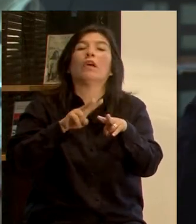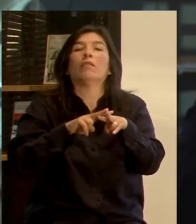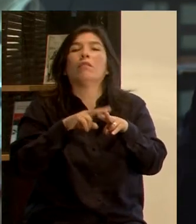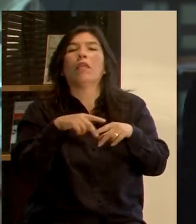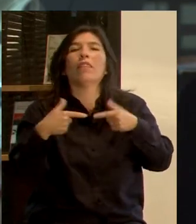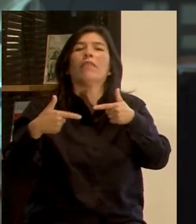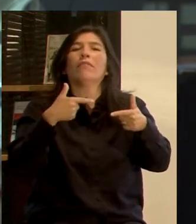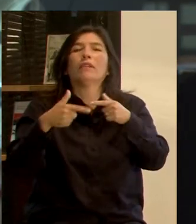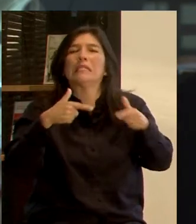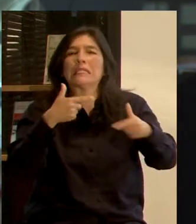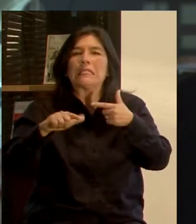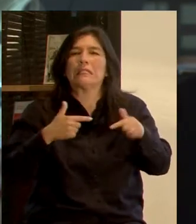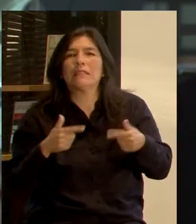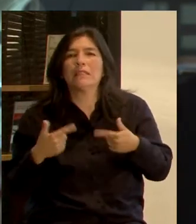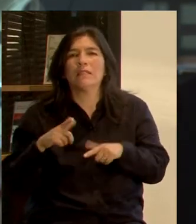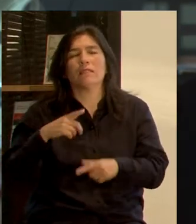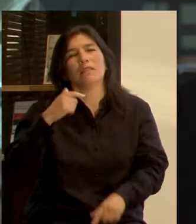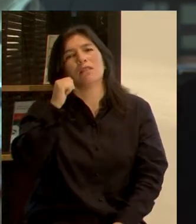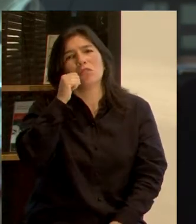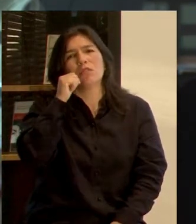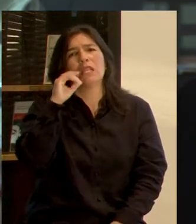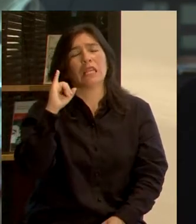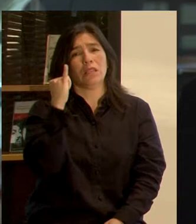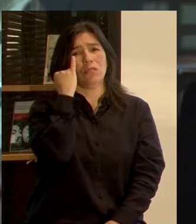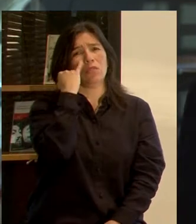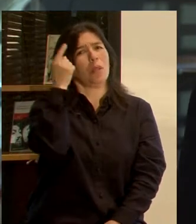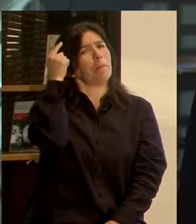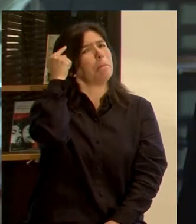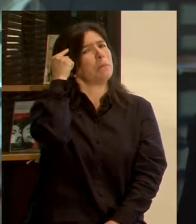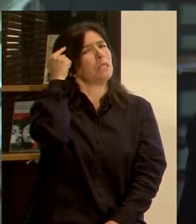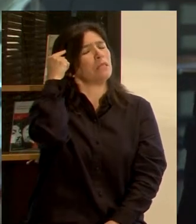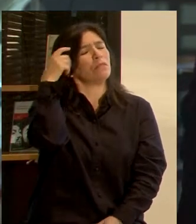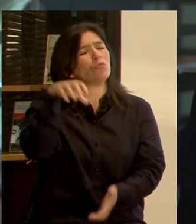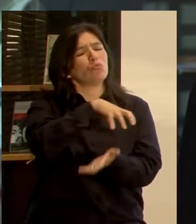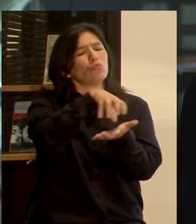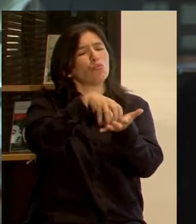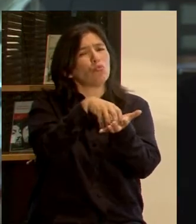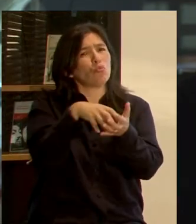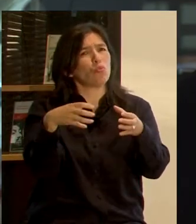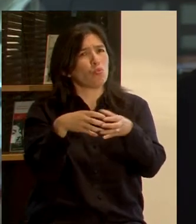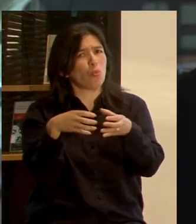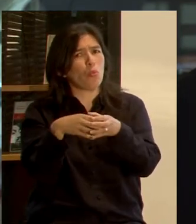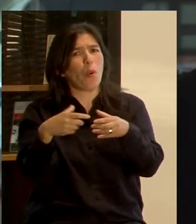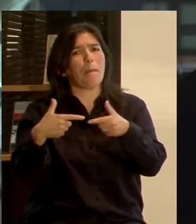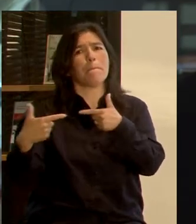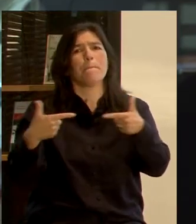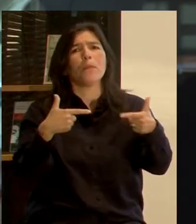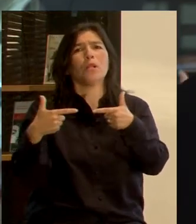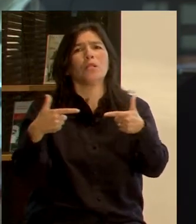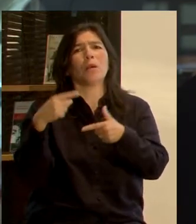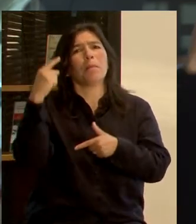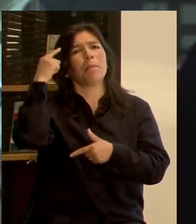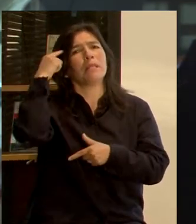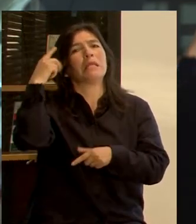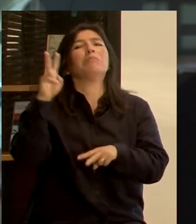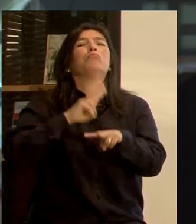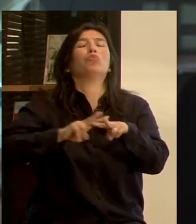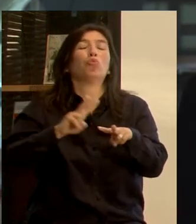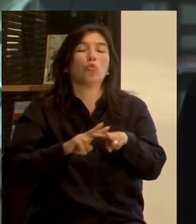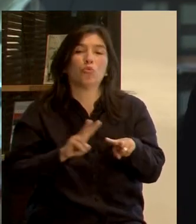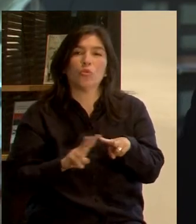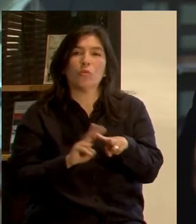del diario, en los cuales institutos de pensamiento de sectores políticos lo plantean como una solución,